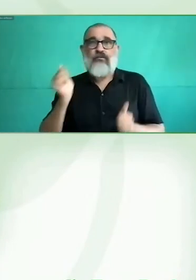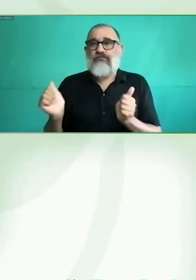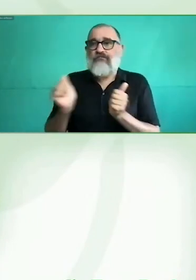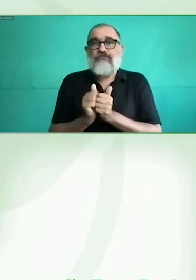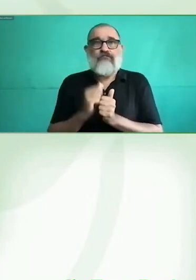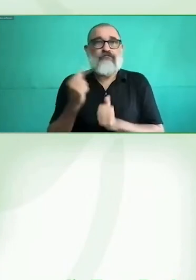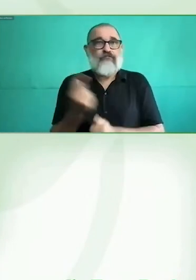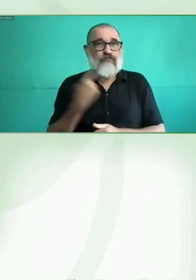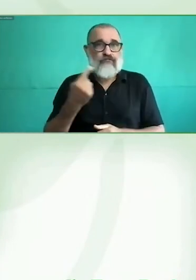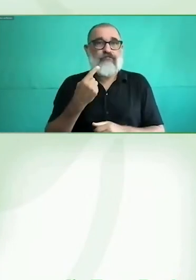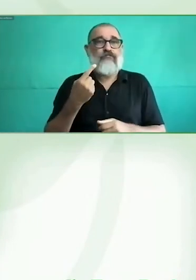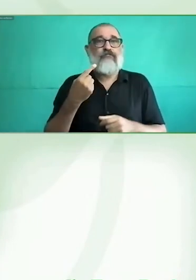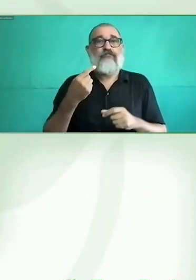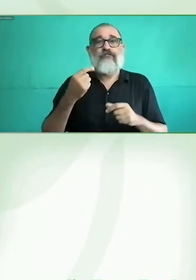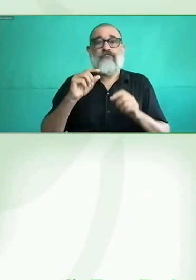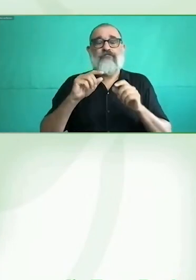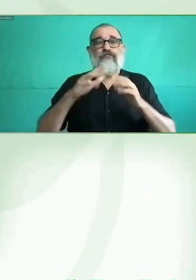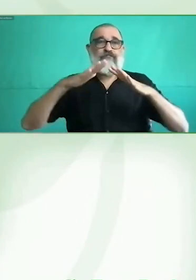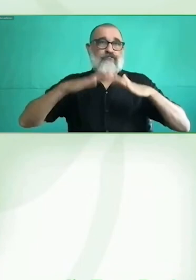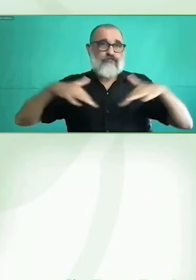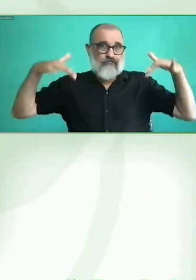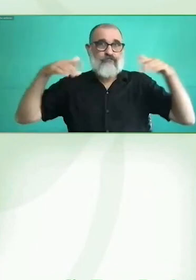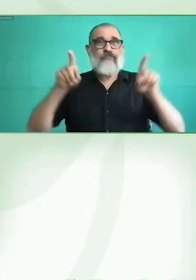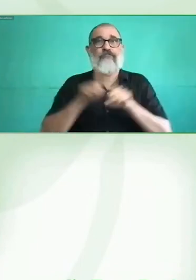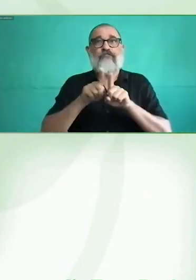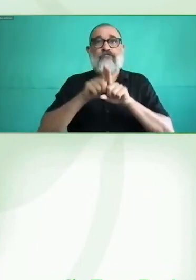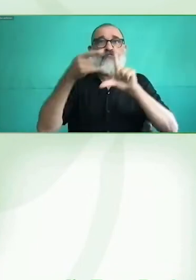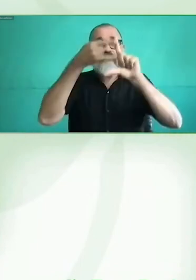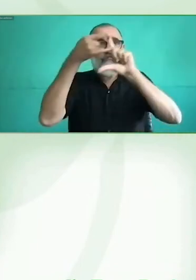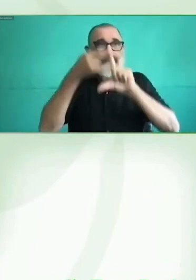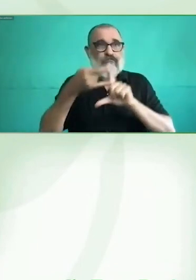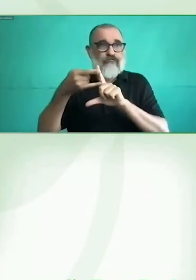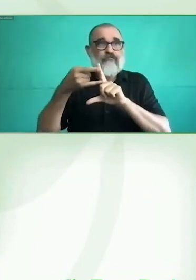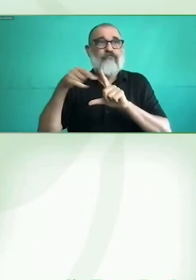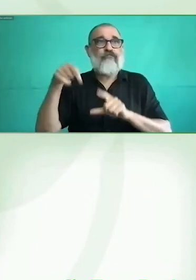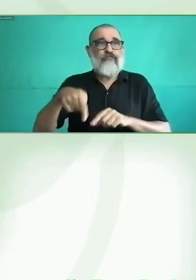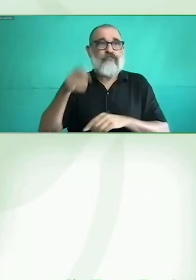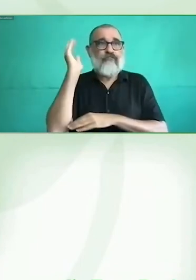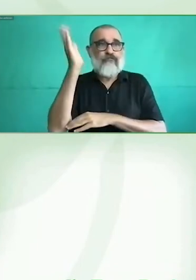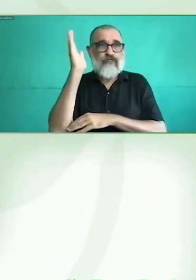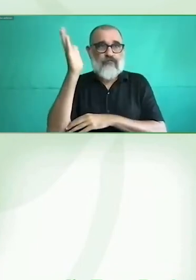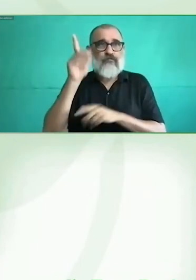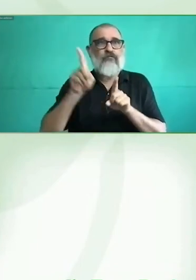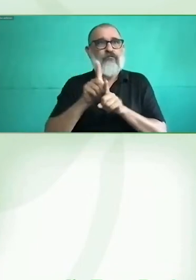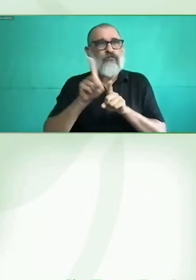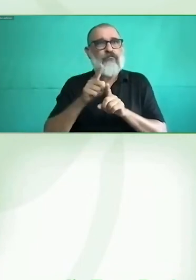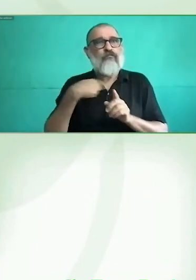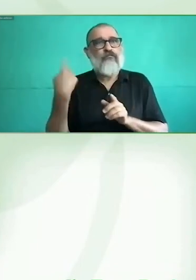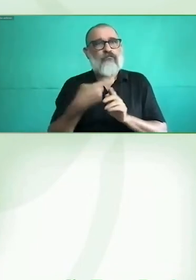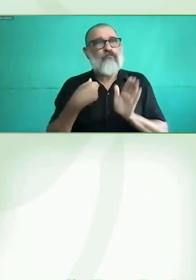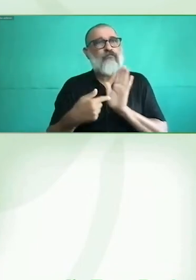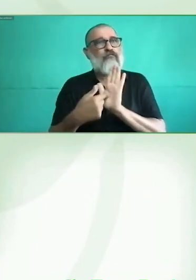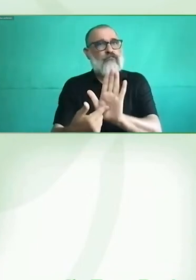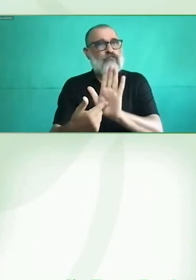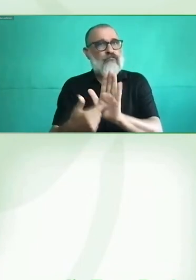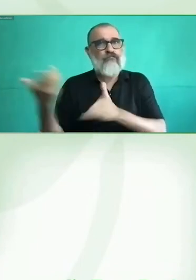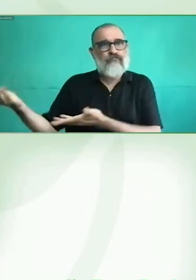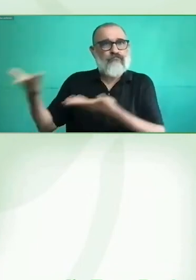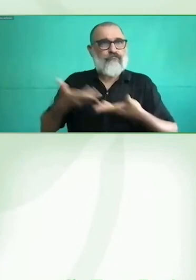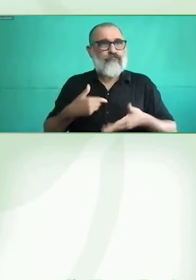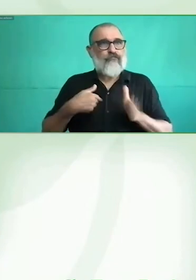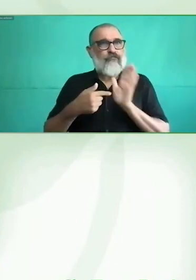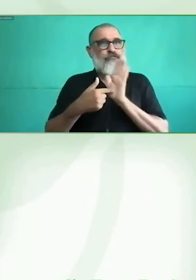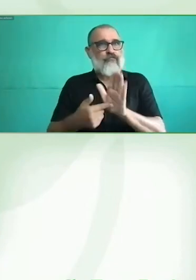Y, bueno, muchas gracias por esa presentación. Yo también quiero contarles quién es la mujer que tengo, en este caso a mi izquierda,